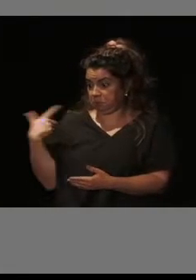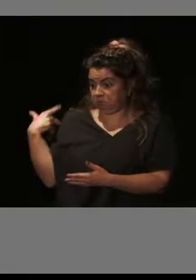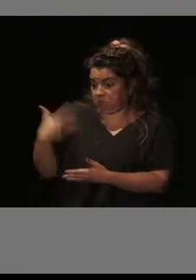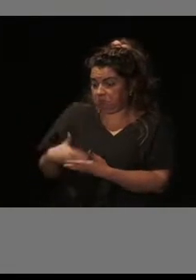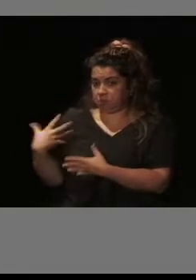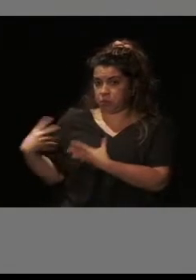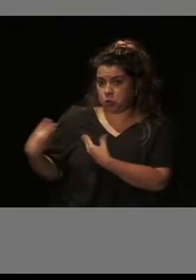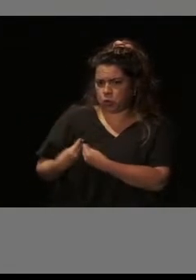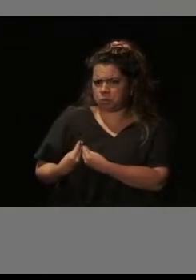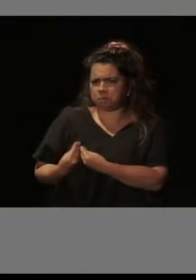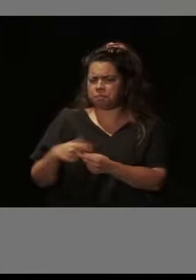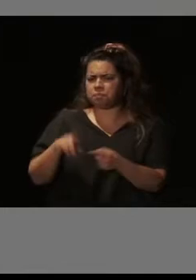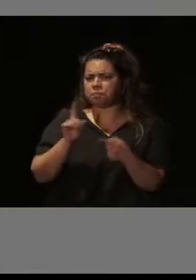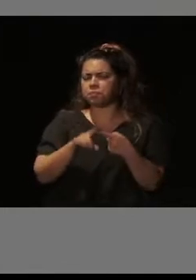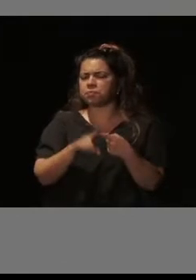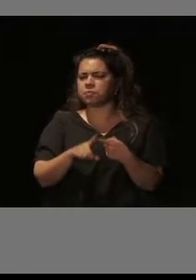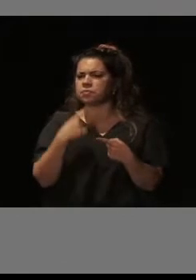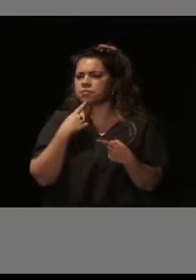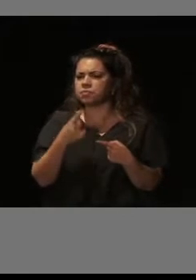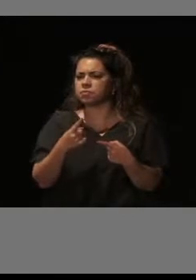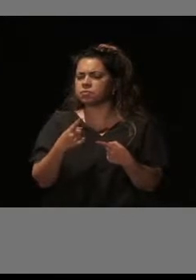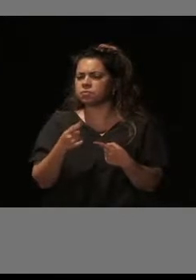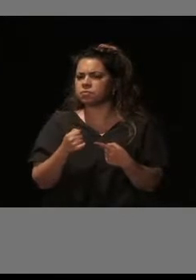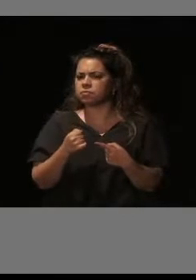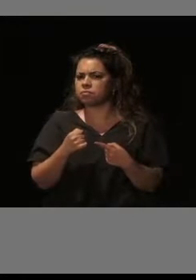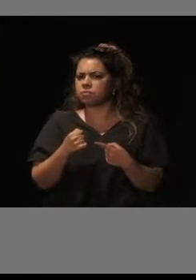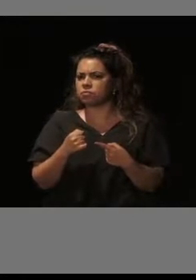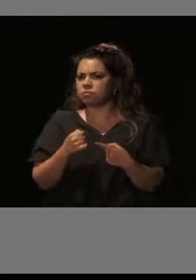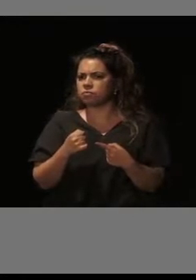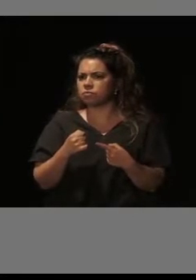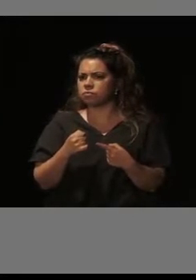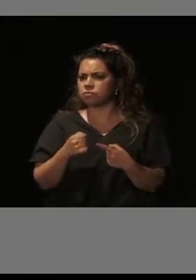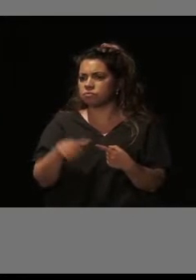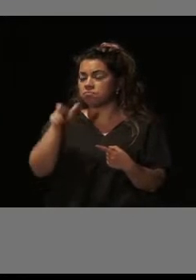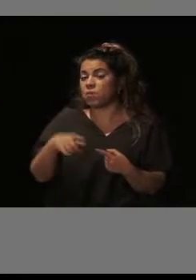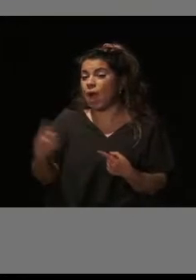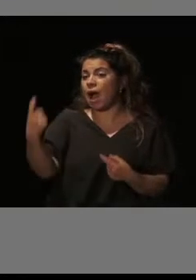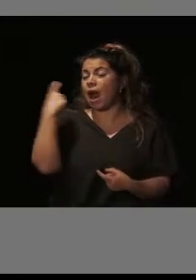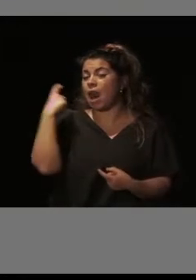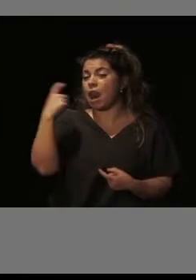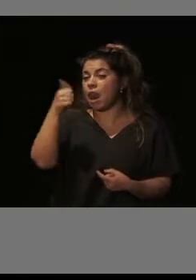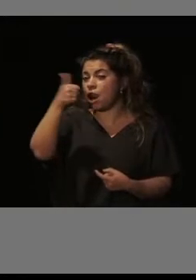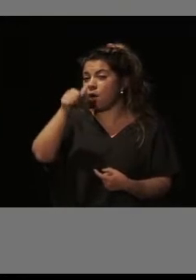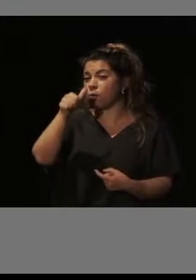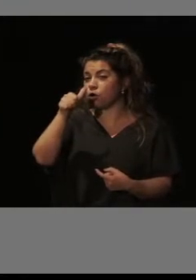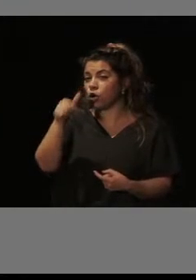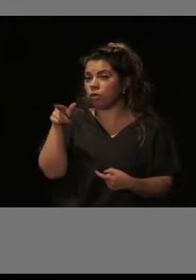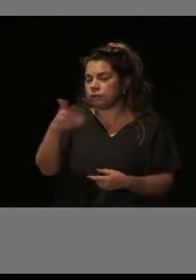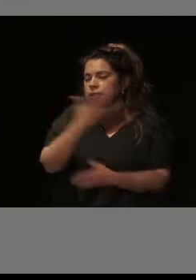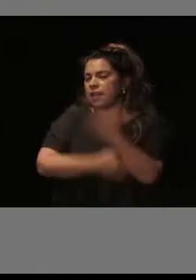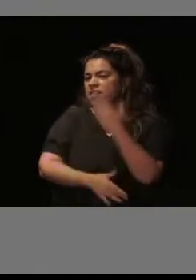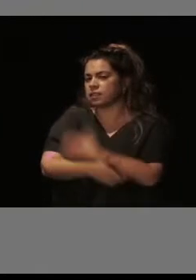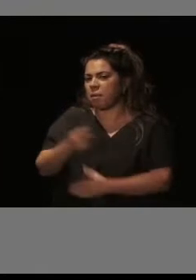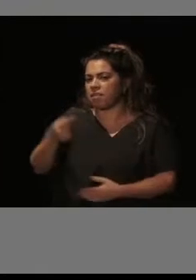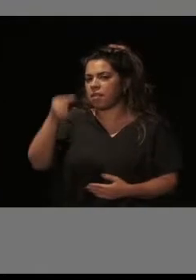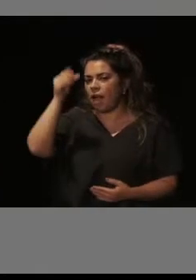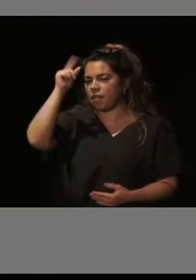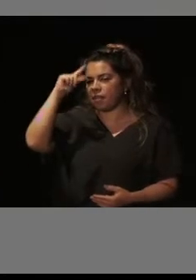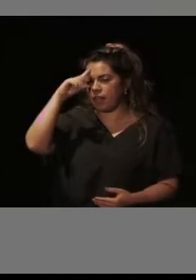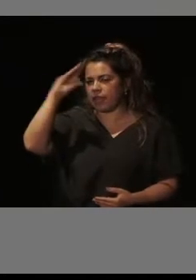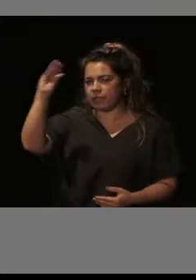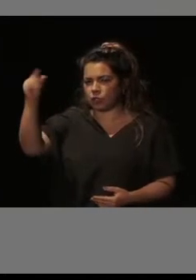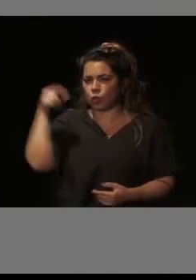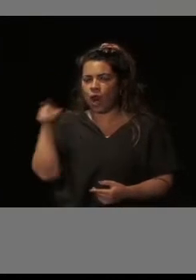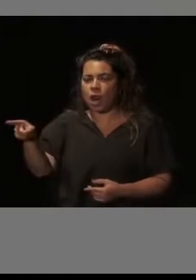Una primera es la de un alumno de Afanias con discapacidad intelectual que estuvo con nosotros